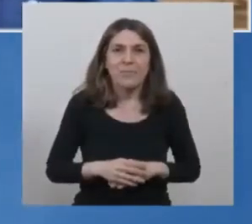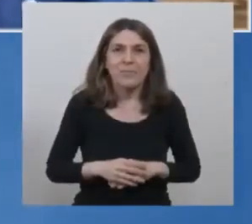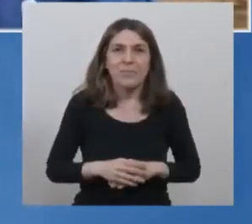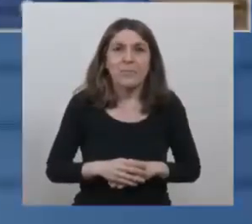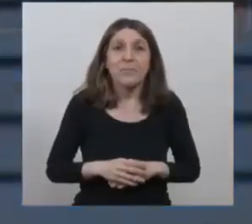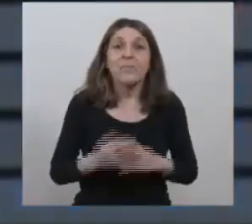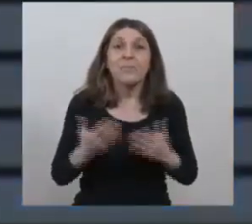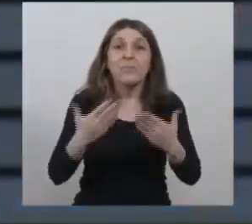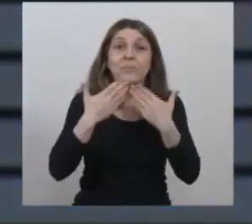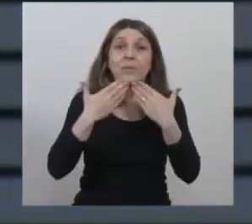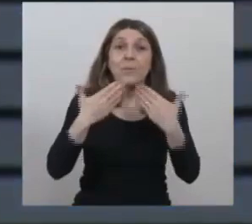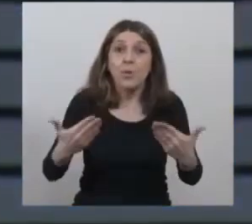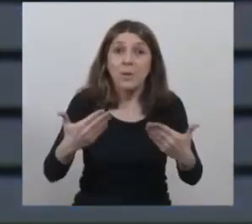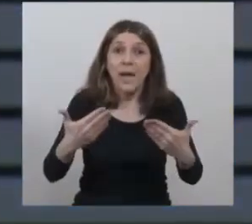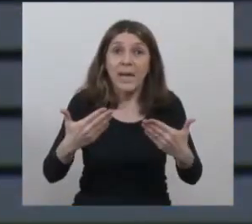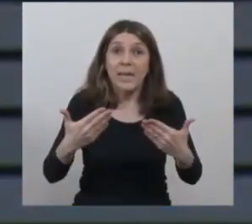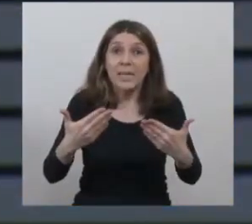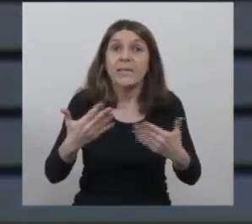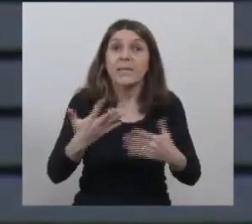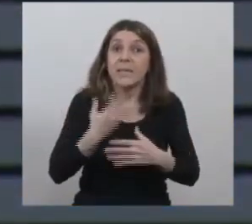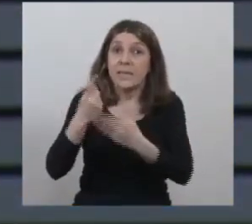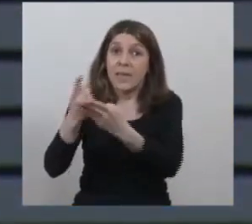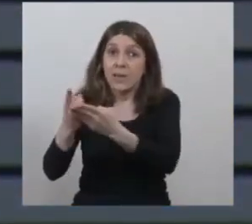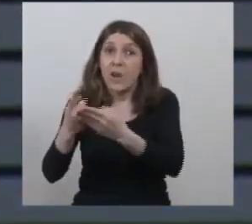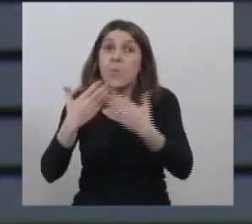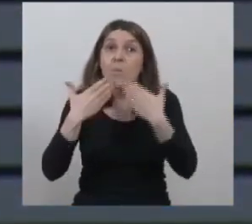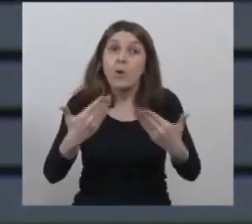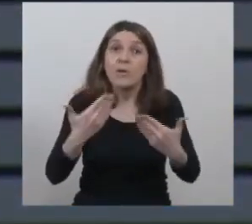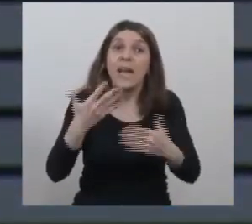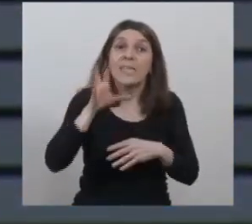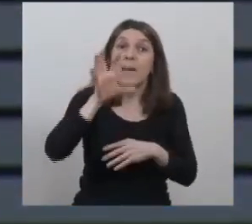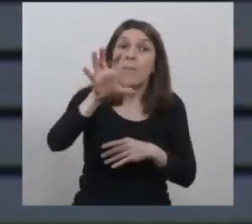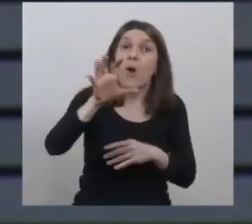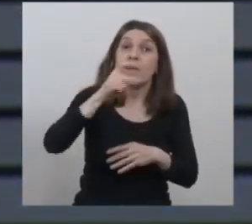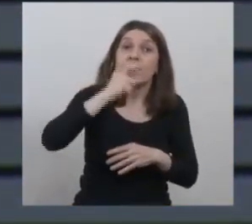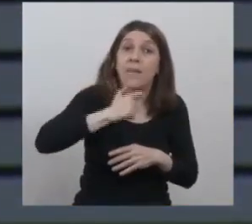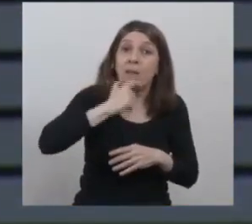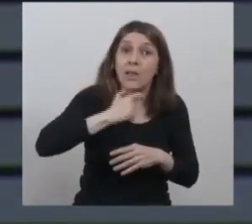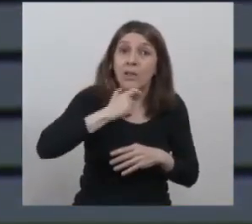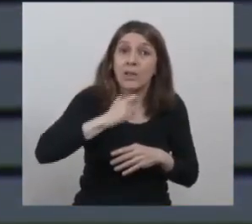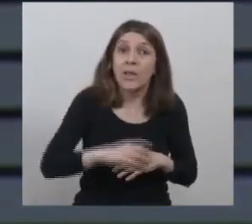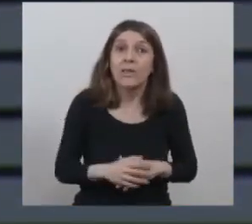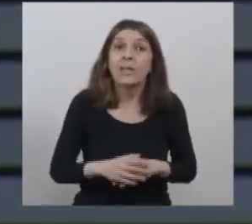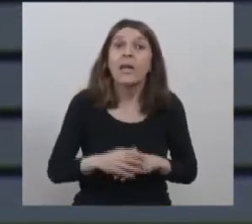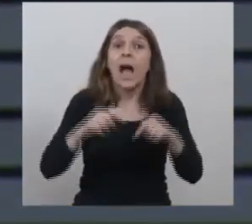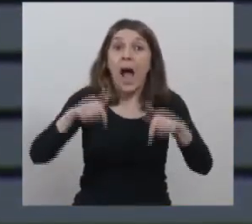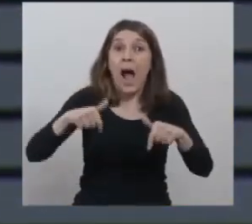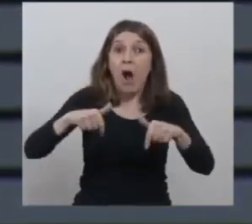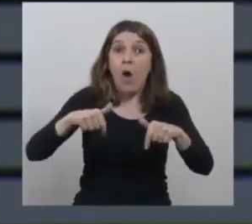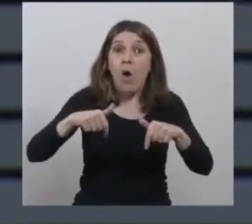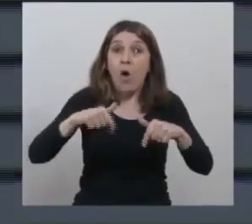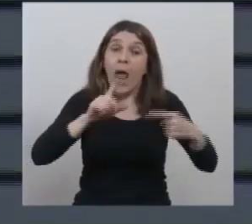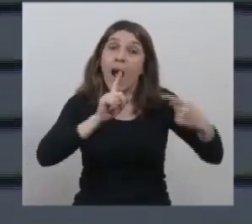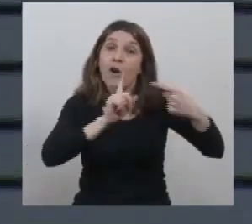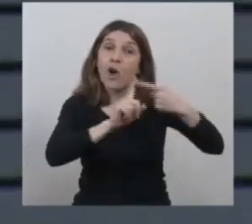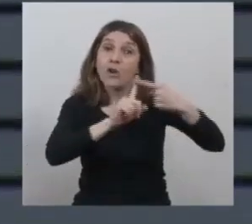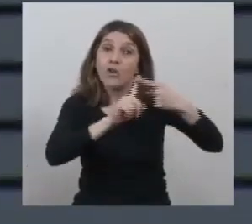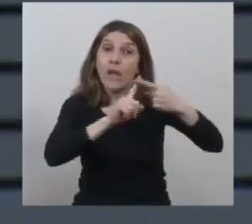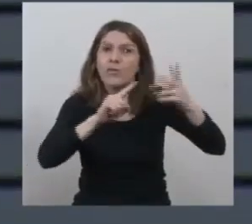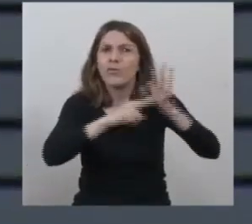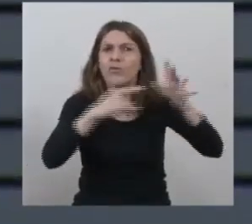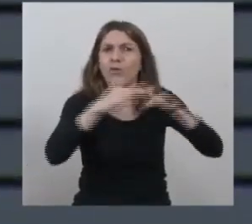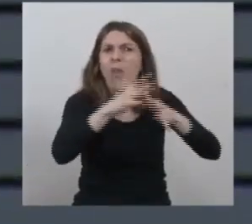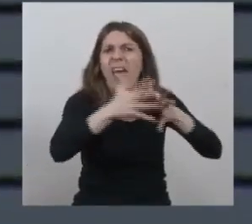Muchas gracias, Rector. Muchas gracias a la provincia de Mendoza. Nos trasladamos a una ciudad